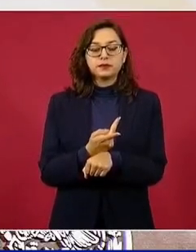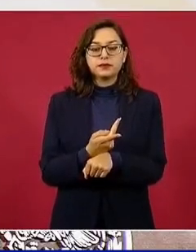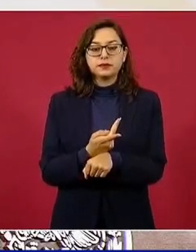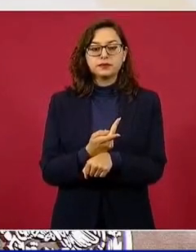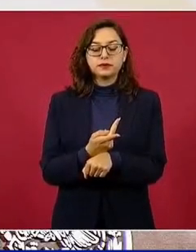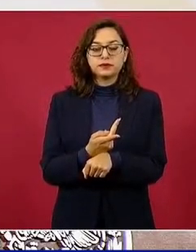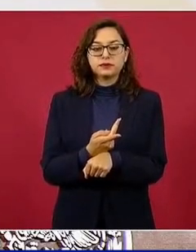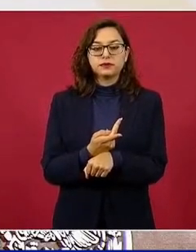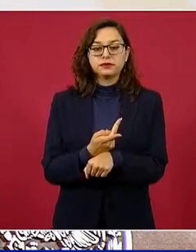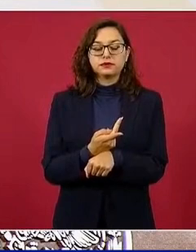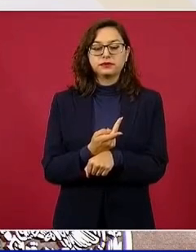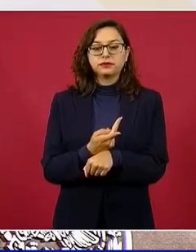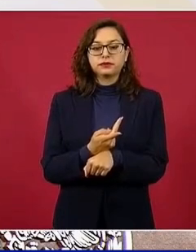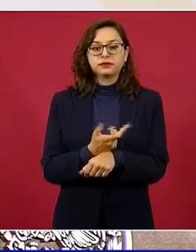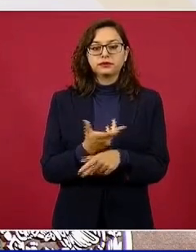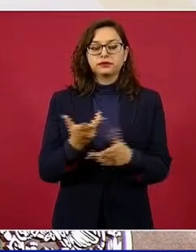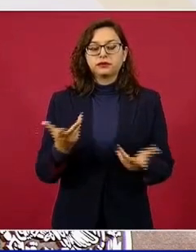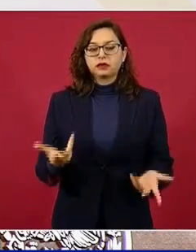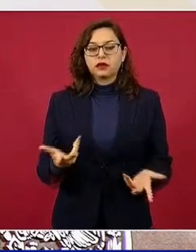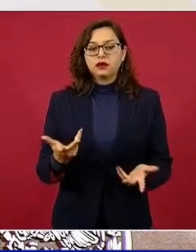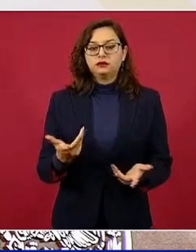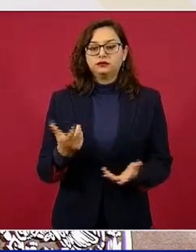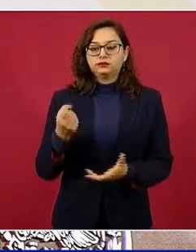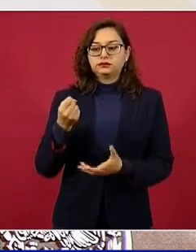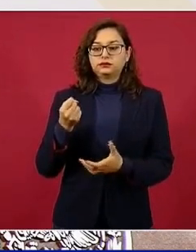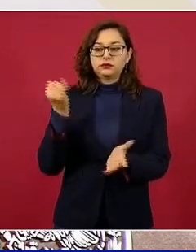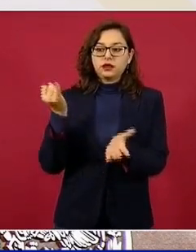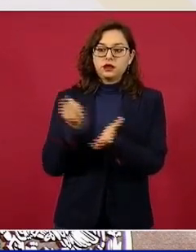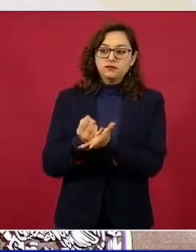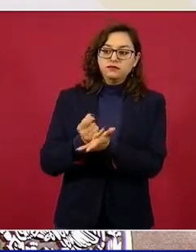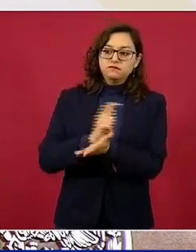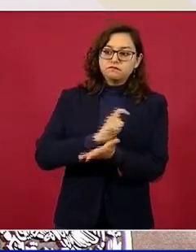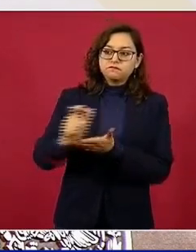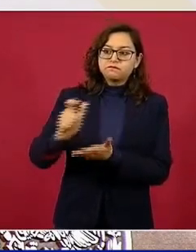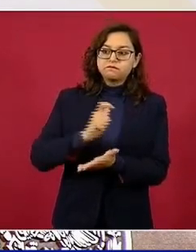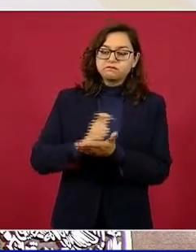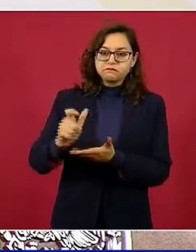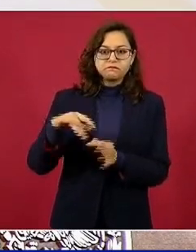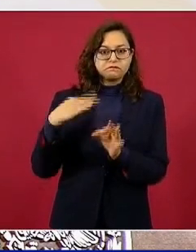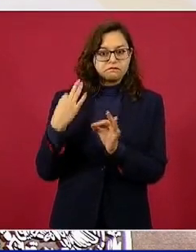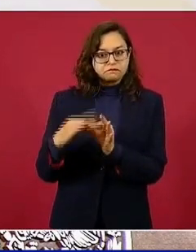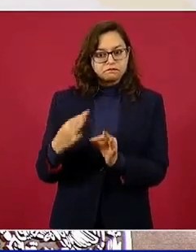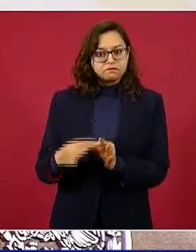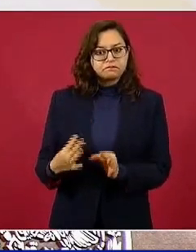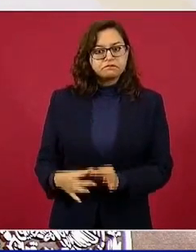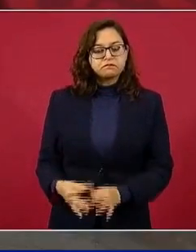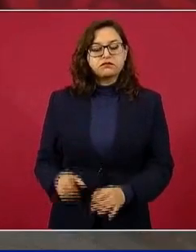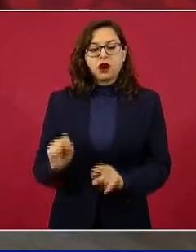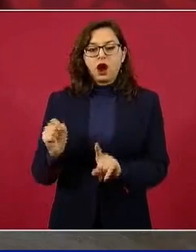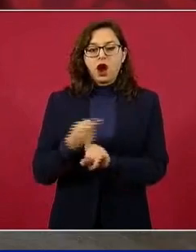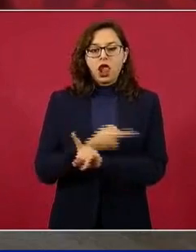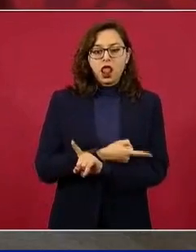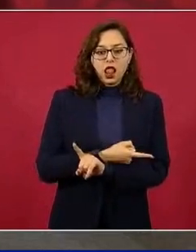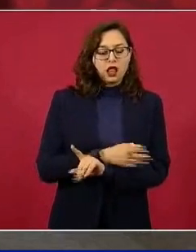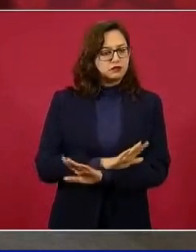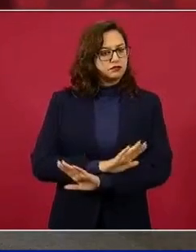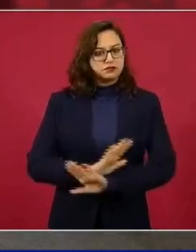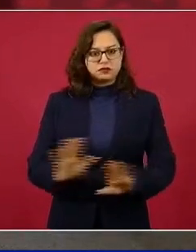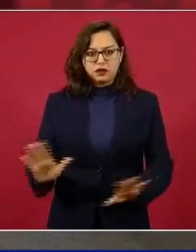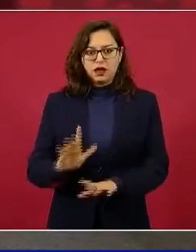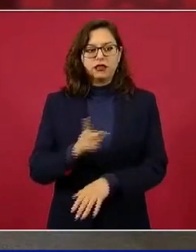la evasión, no se condonan los impuestos